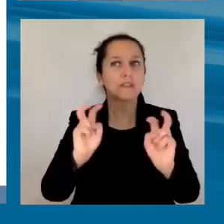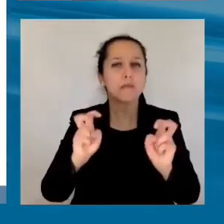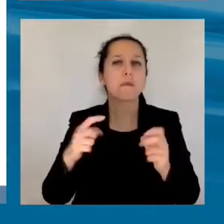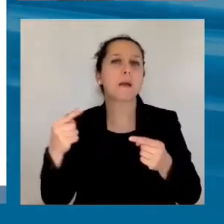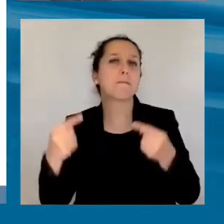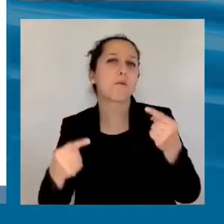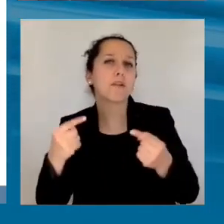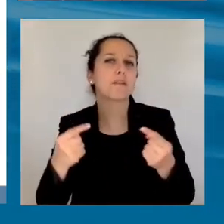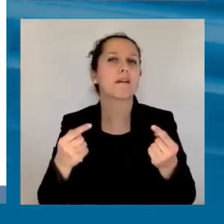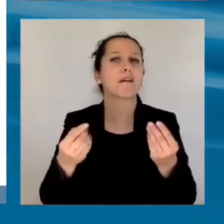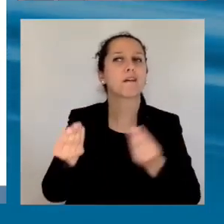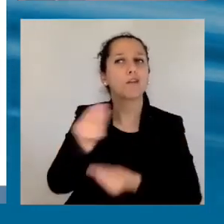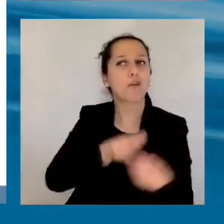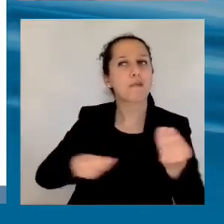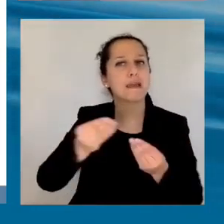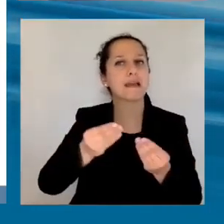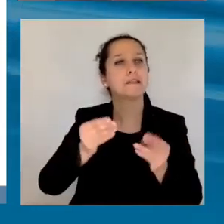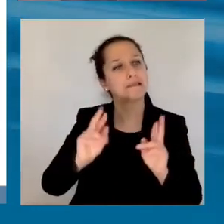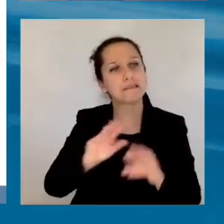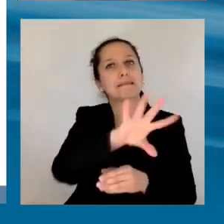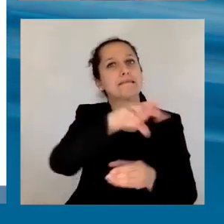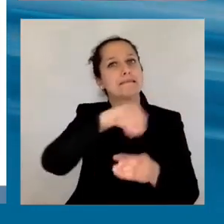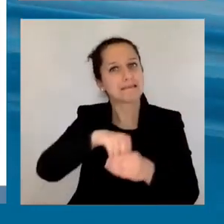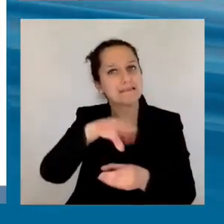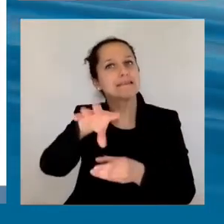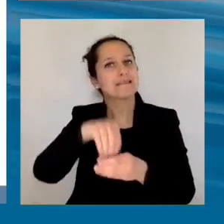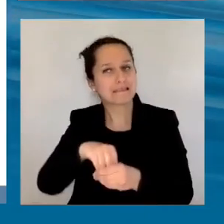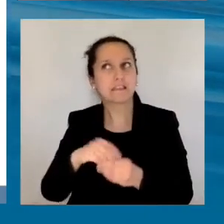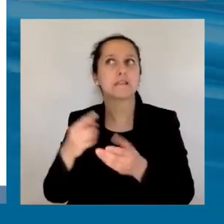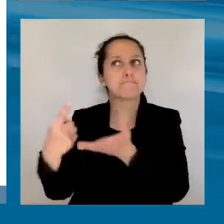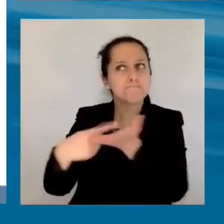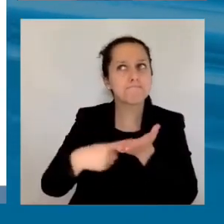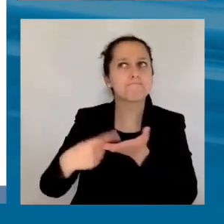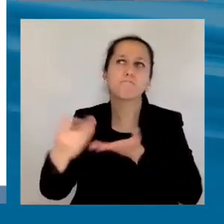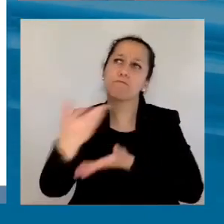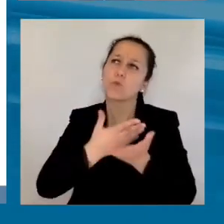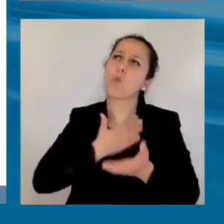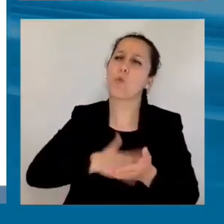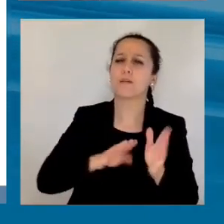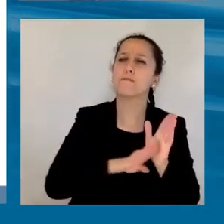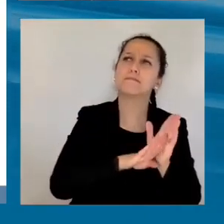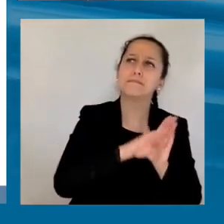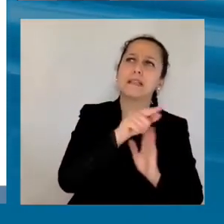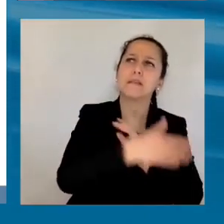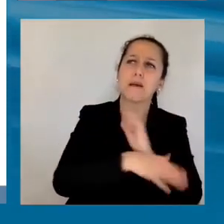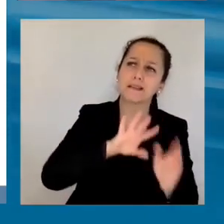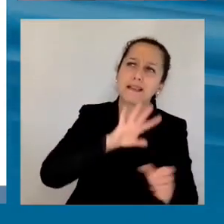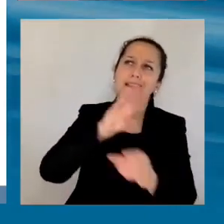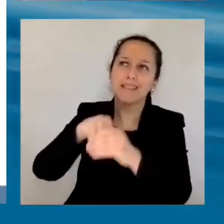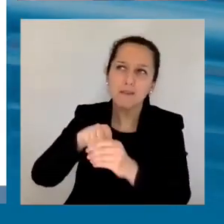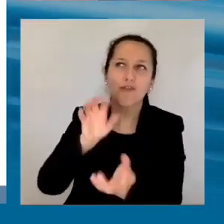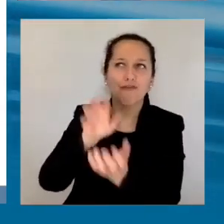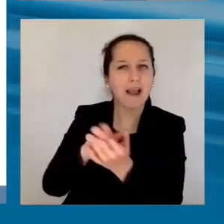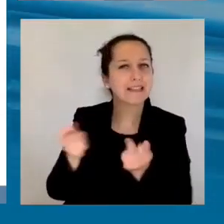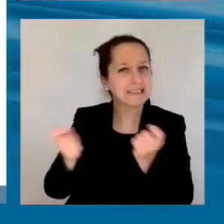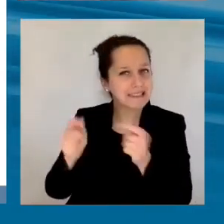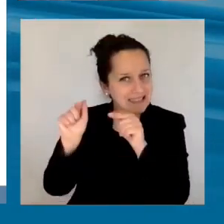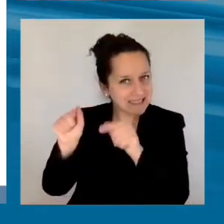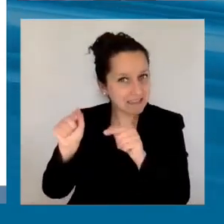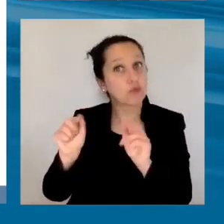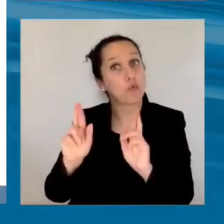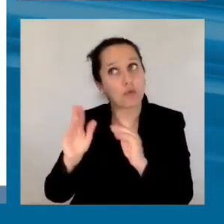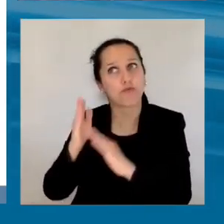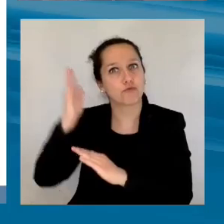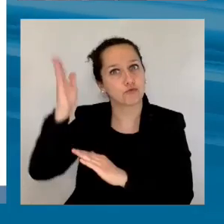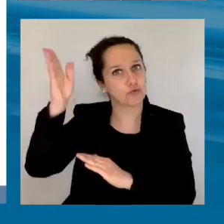economía geopolítica, pero bueno, está instalado, está en la conversación, está en el pacto del futuro, mejoran los mecanismos de reducción de deuda soberana,